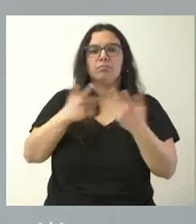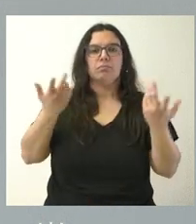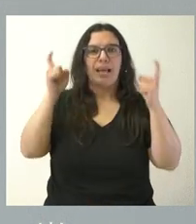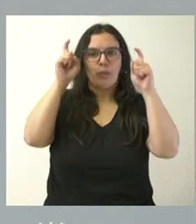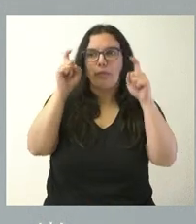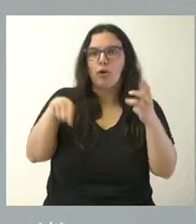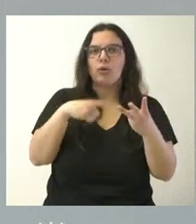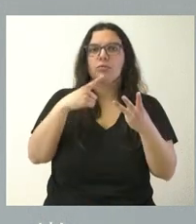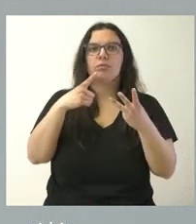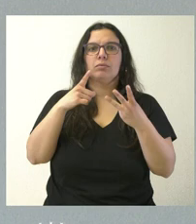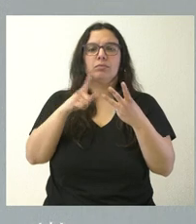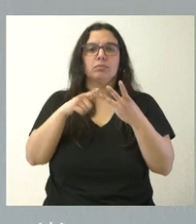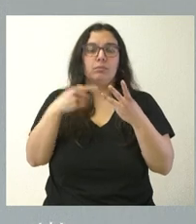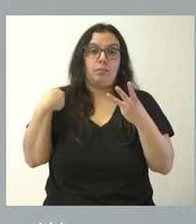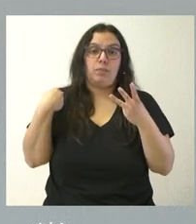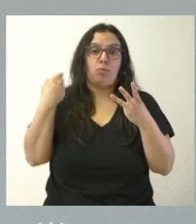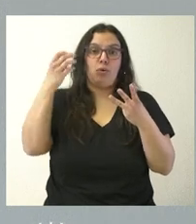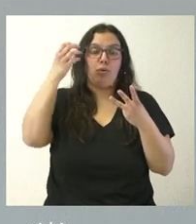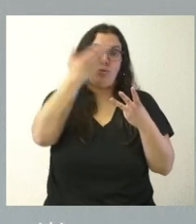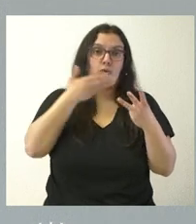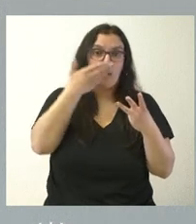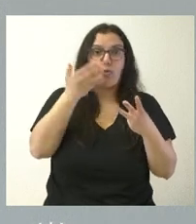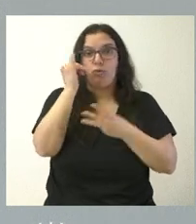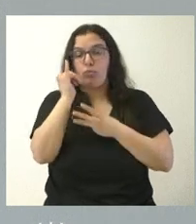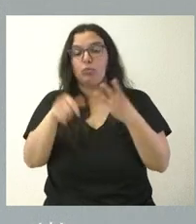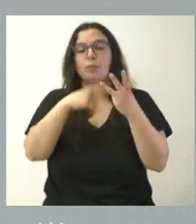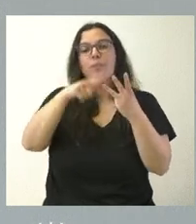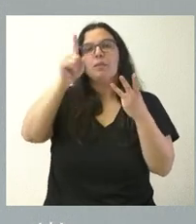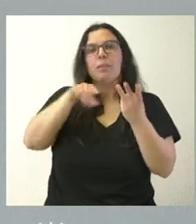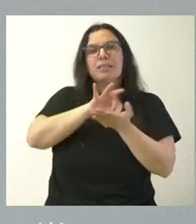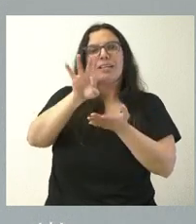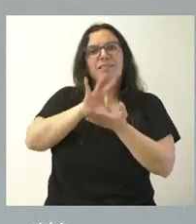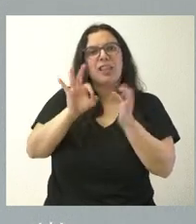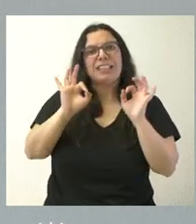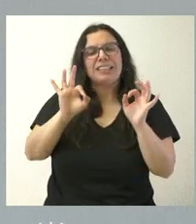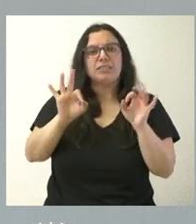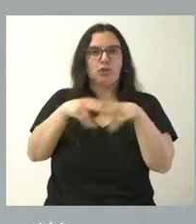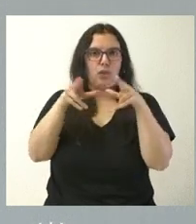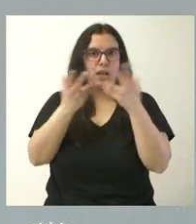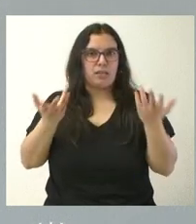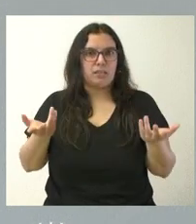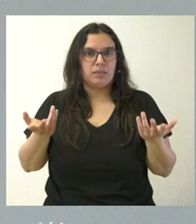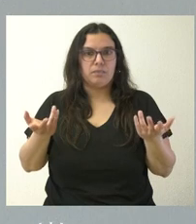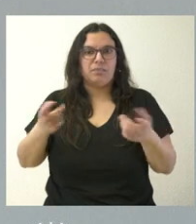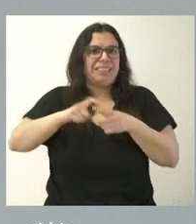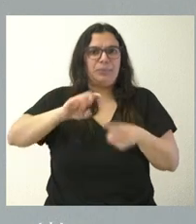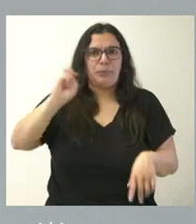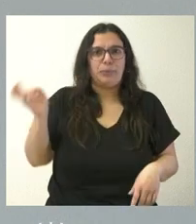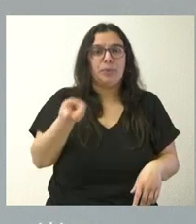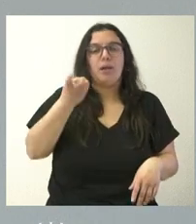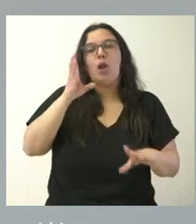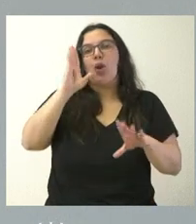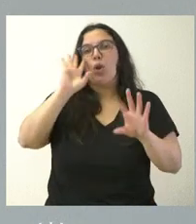educativo a través de los centros educativos y servicios en el ámbito de los servicios sociales de todo tipo, incluyendo,